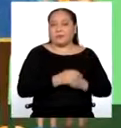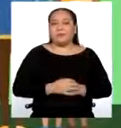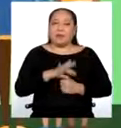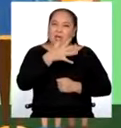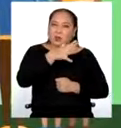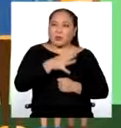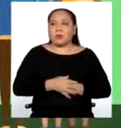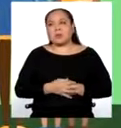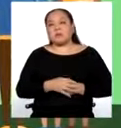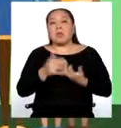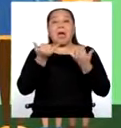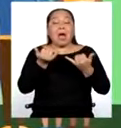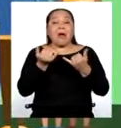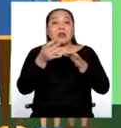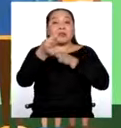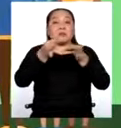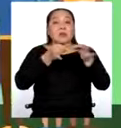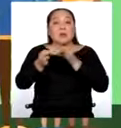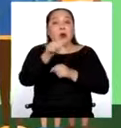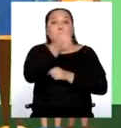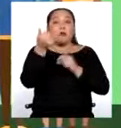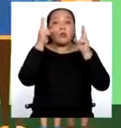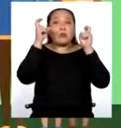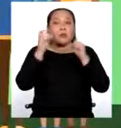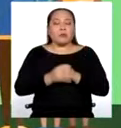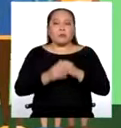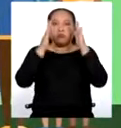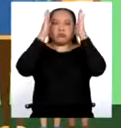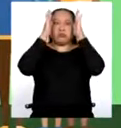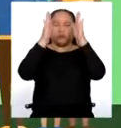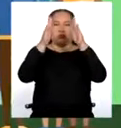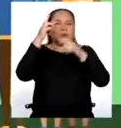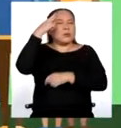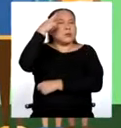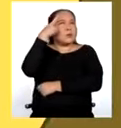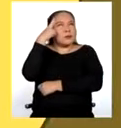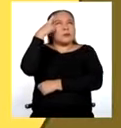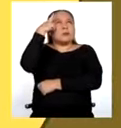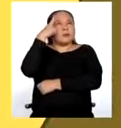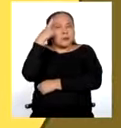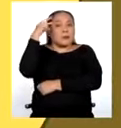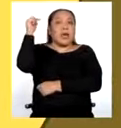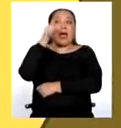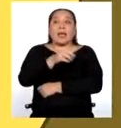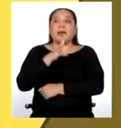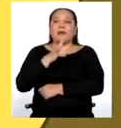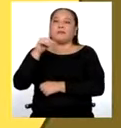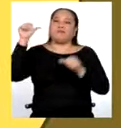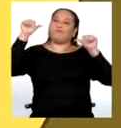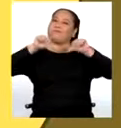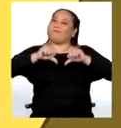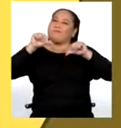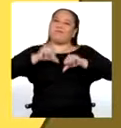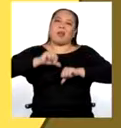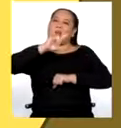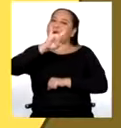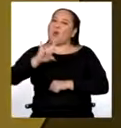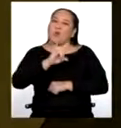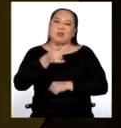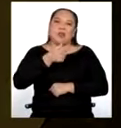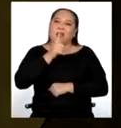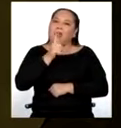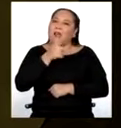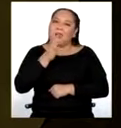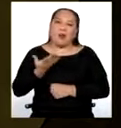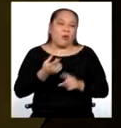Ahora pasaremos a un punto en el cual nos debería llamar a todos la reflexión, pues hablaremos del mal uso que se les da a los recursos